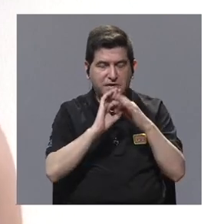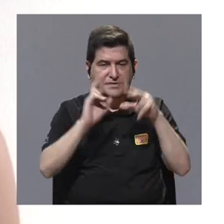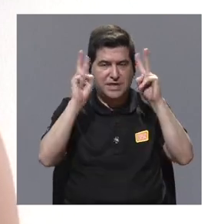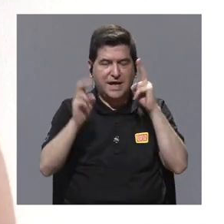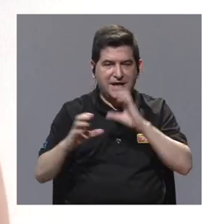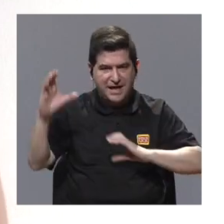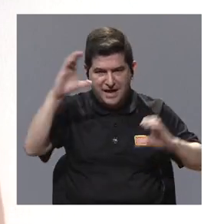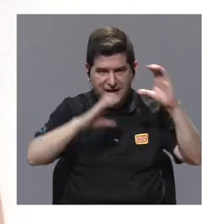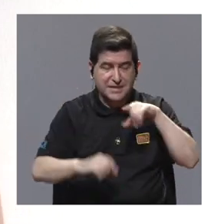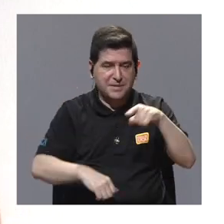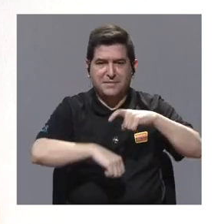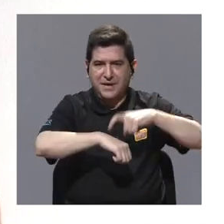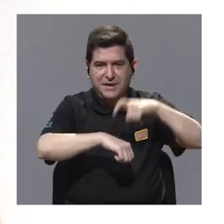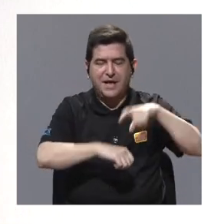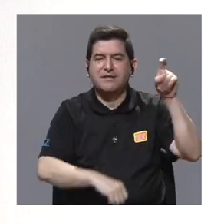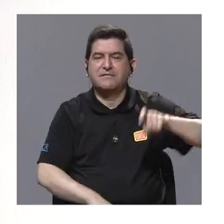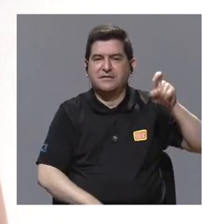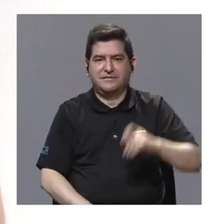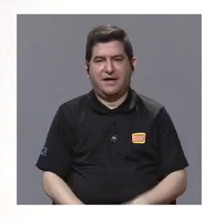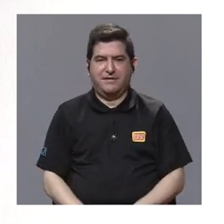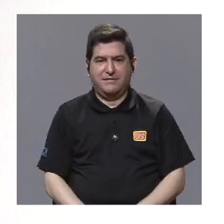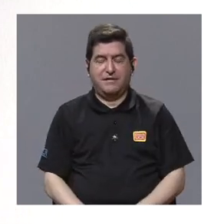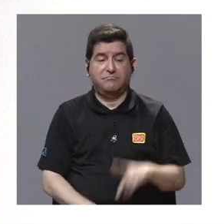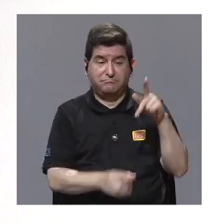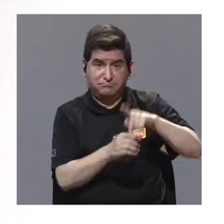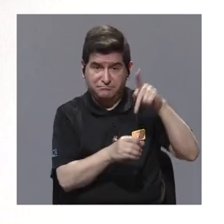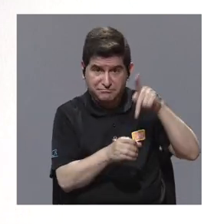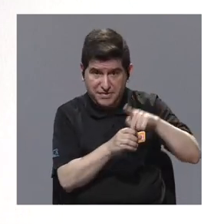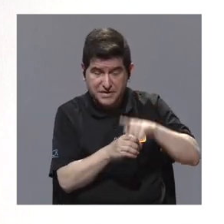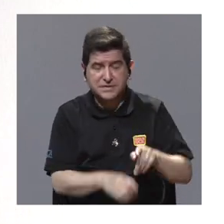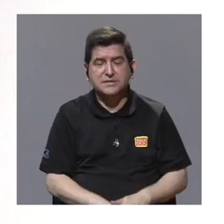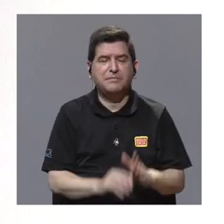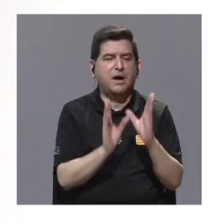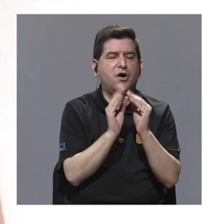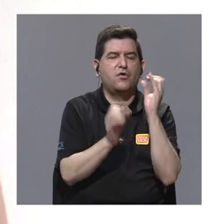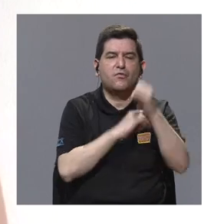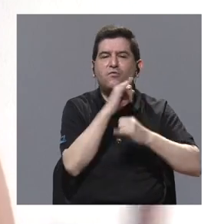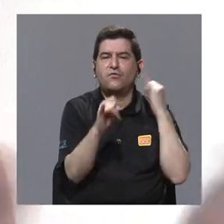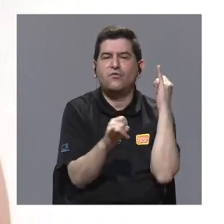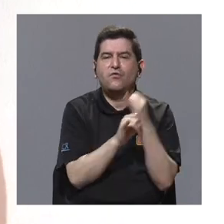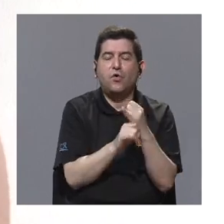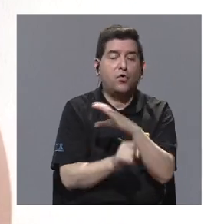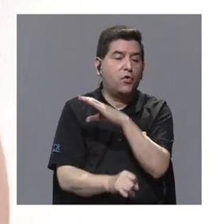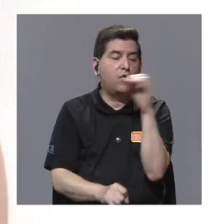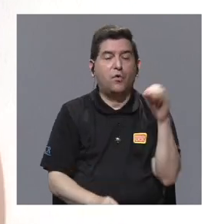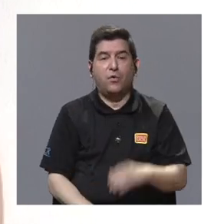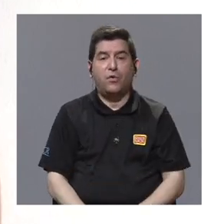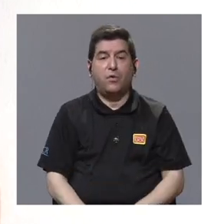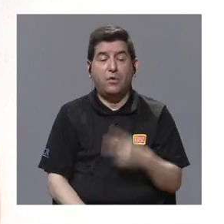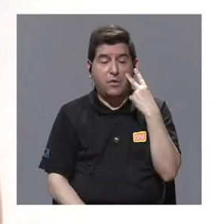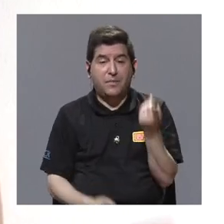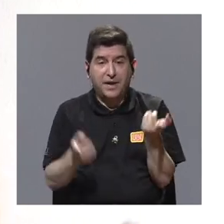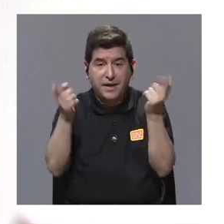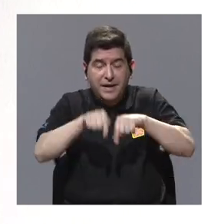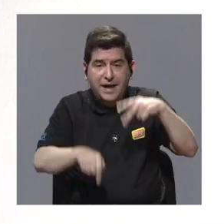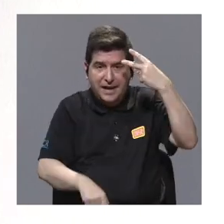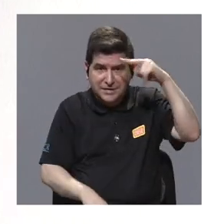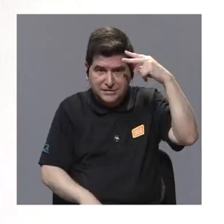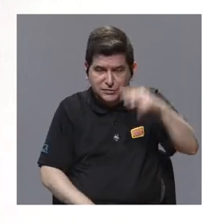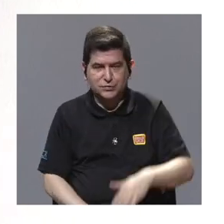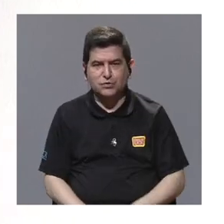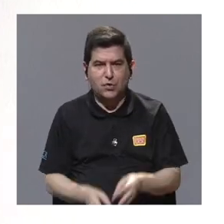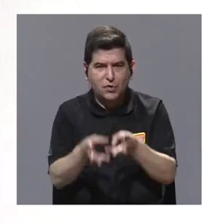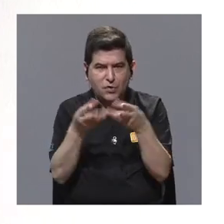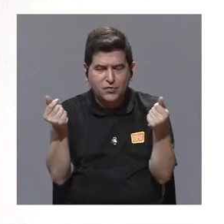temas científicos que en ese momento se requieran ya sea para participar ante un foro internacional o como bien vimos en el caso de México para